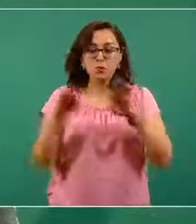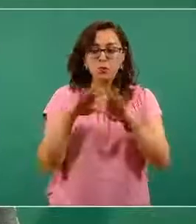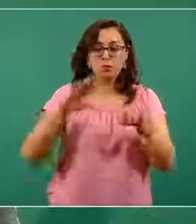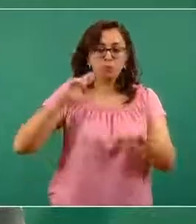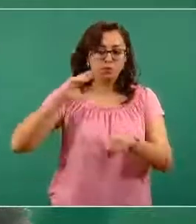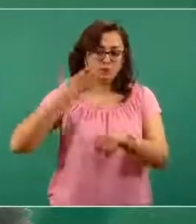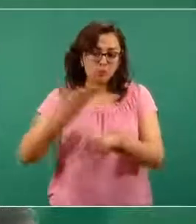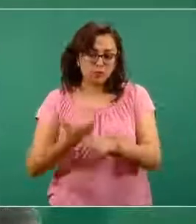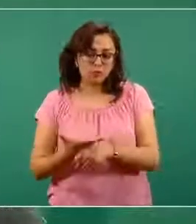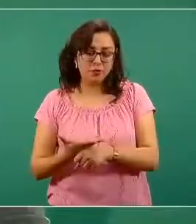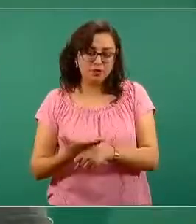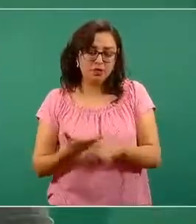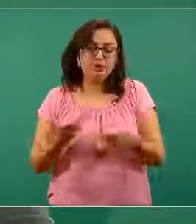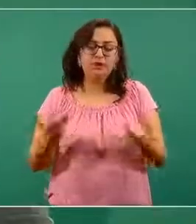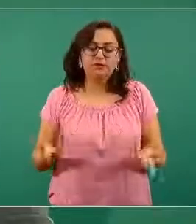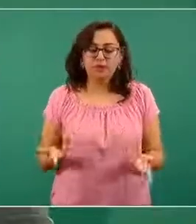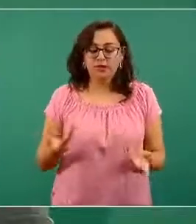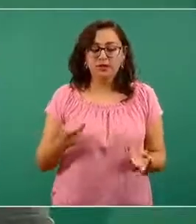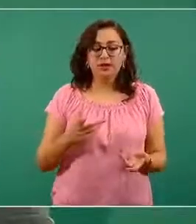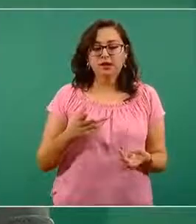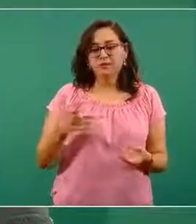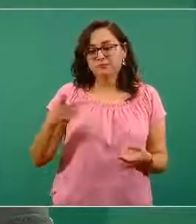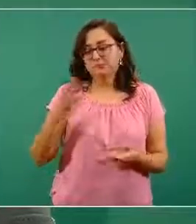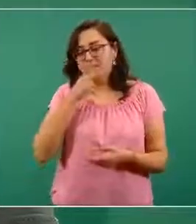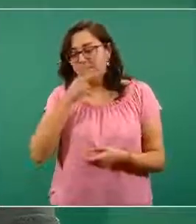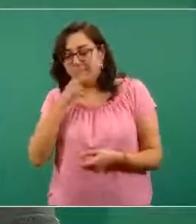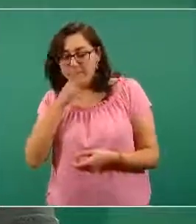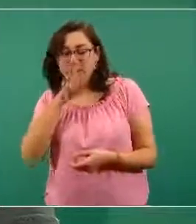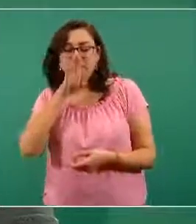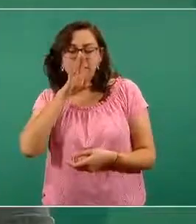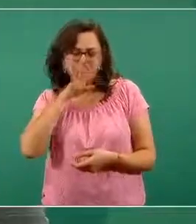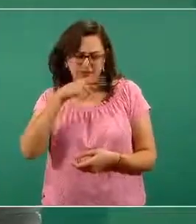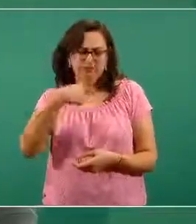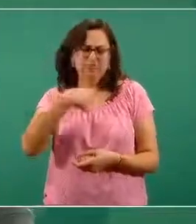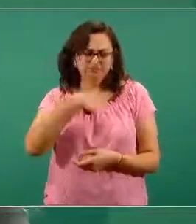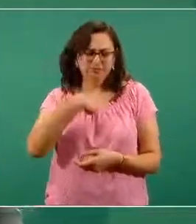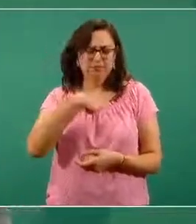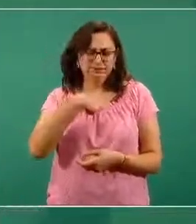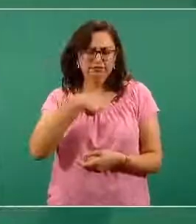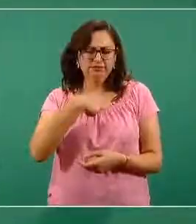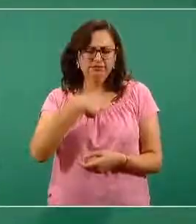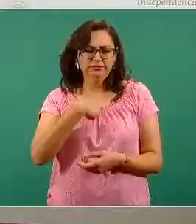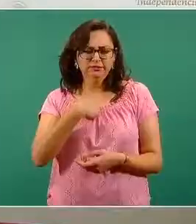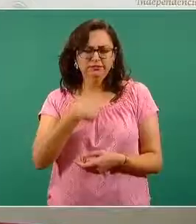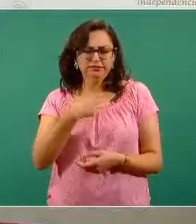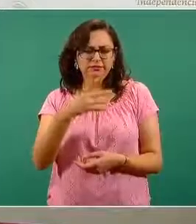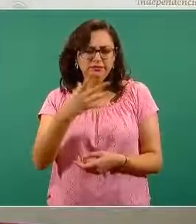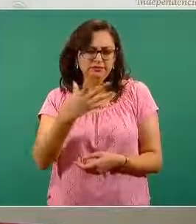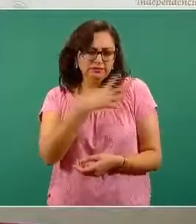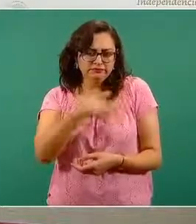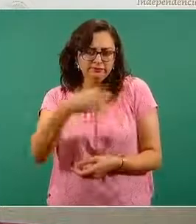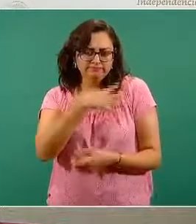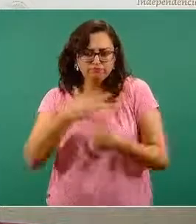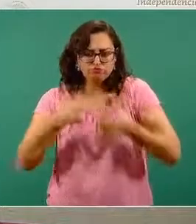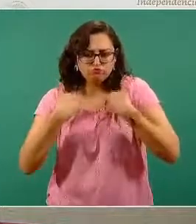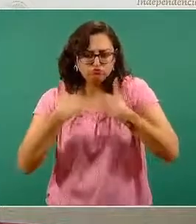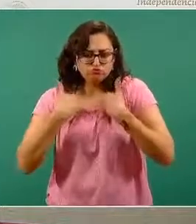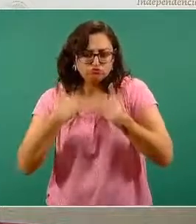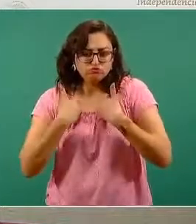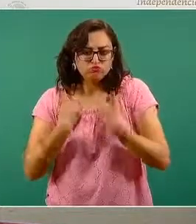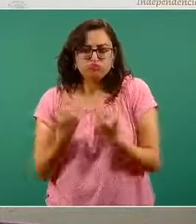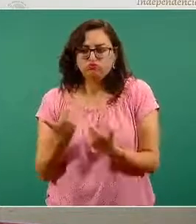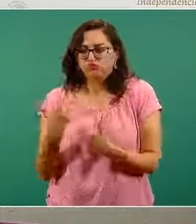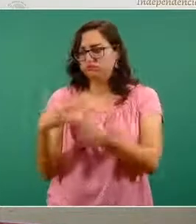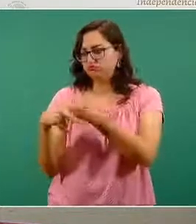Nosotros que somos padres de familia, yo soy padre de un adolescente de